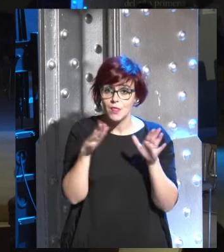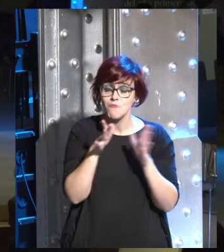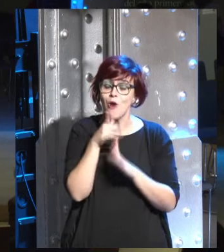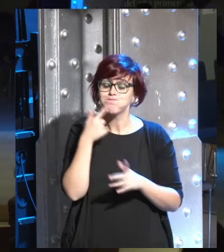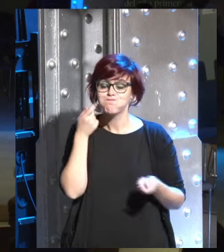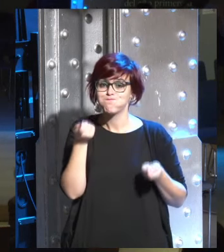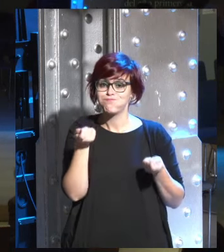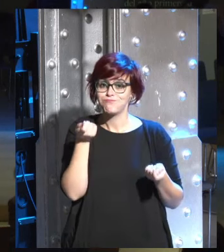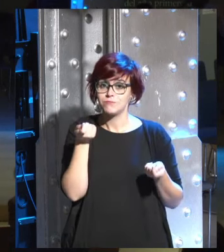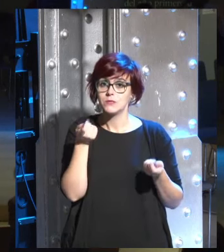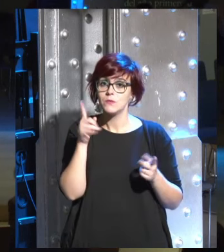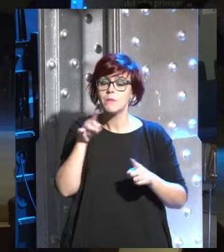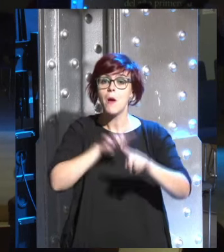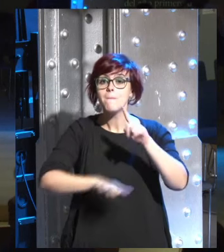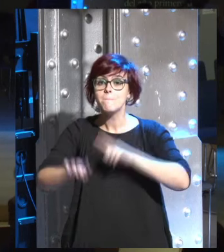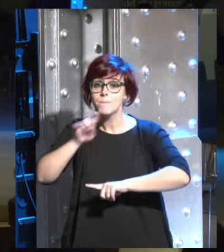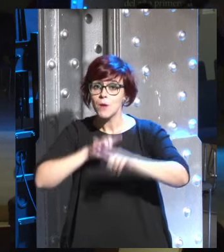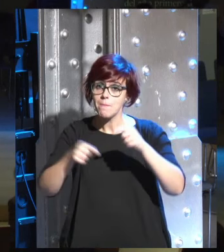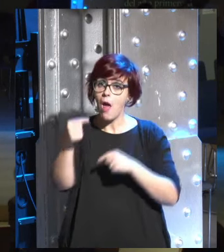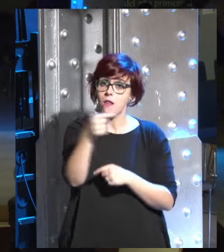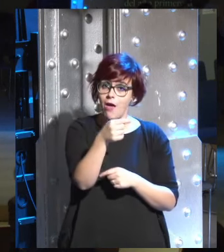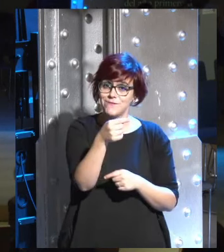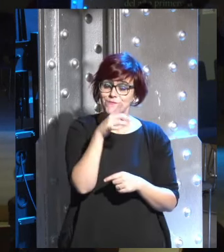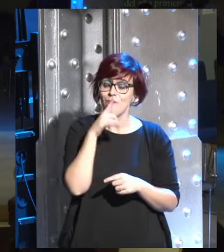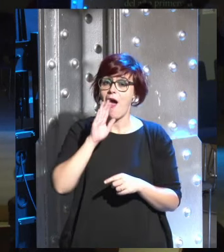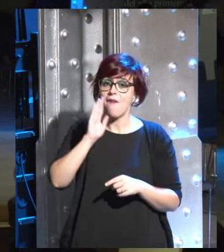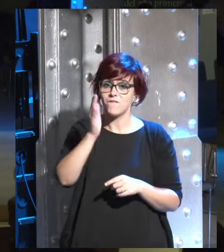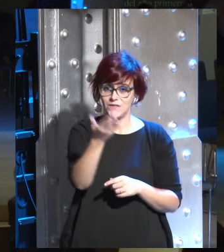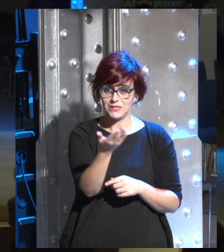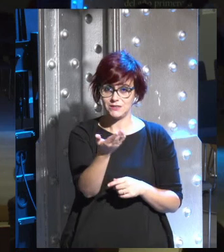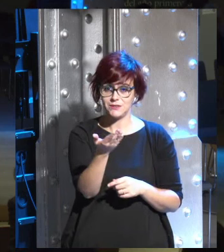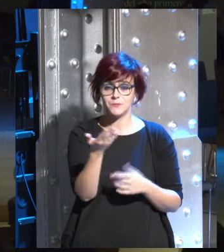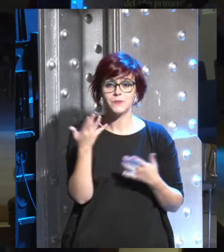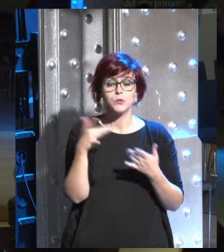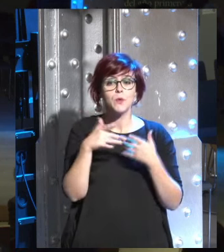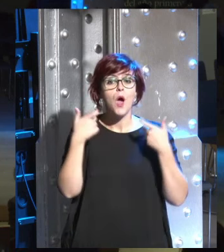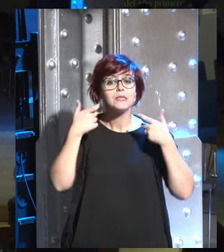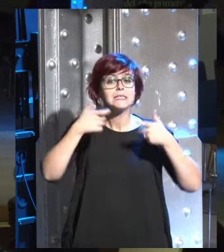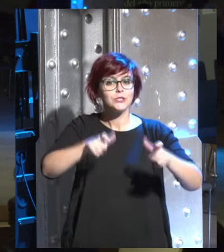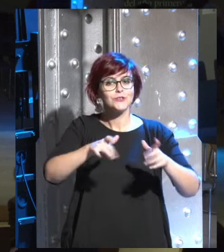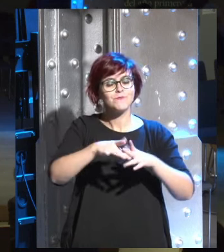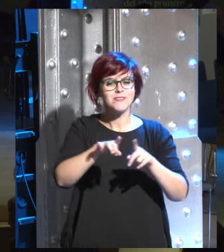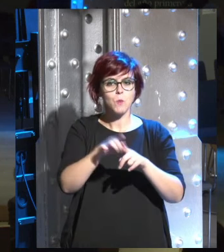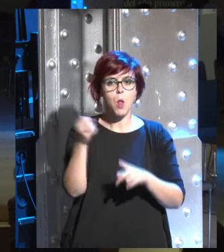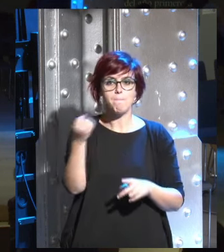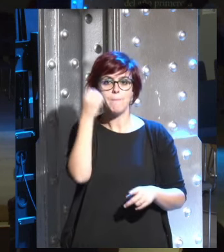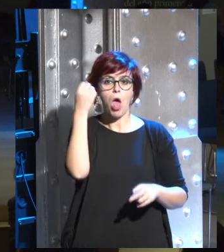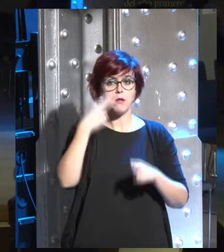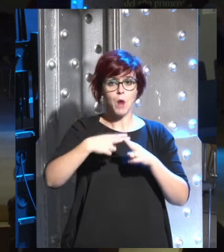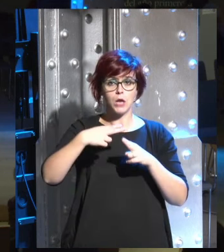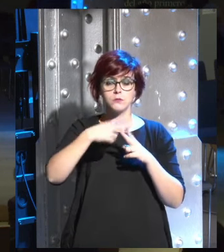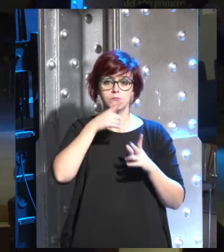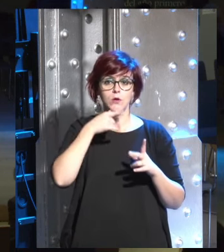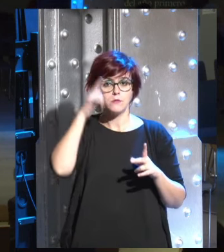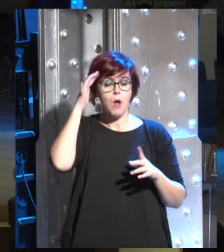habrá problemas de índole negativa hoy en día estos gremios tienen cierto poder político porque